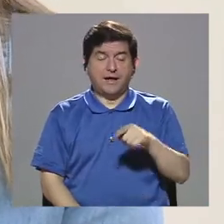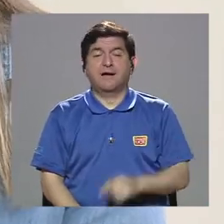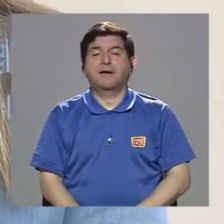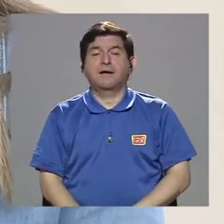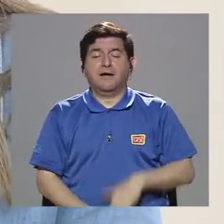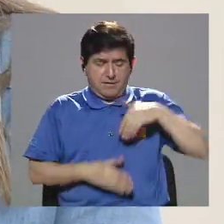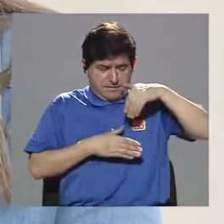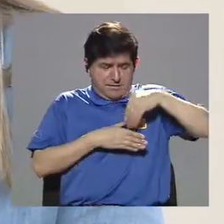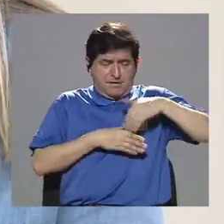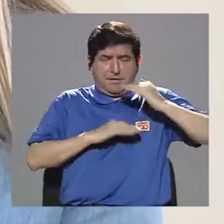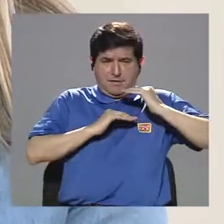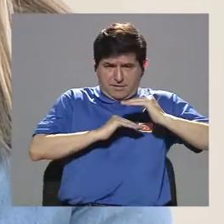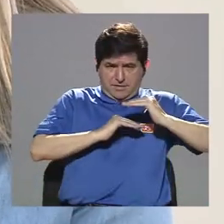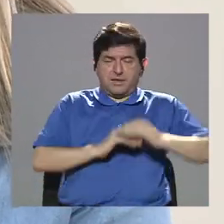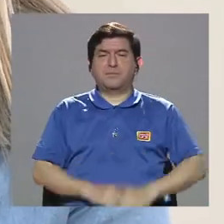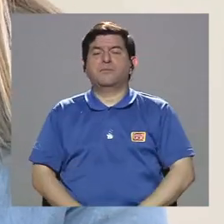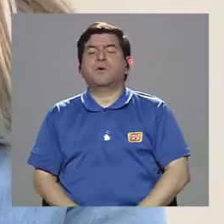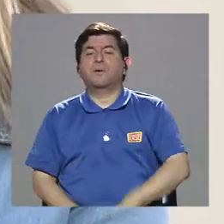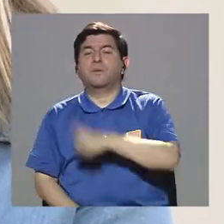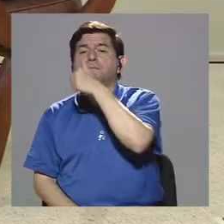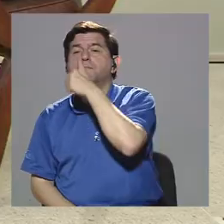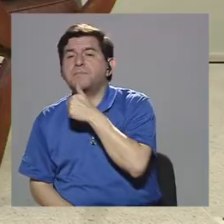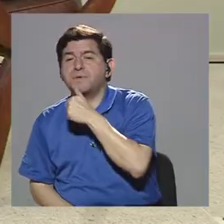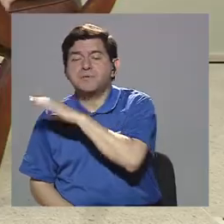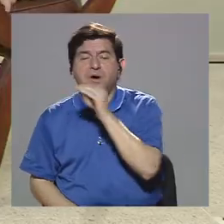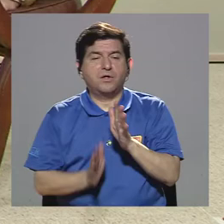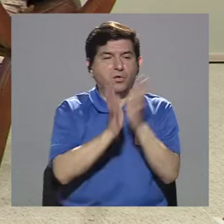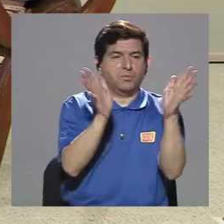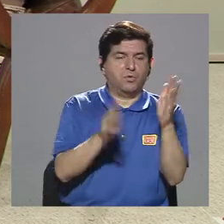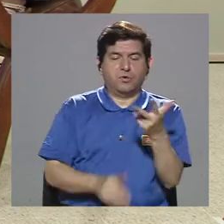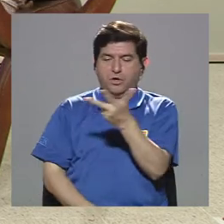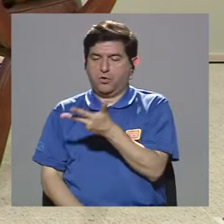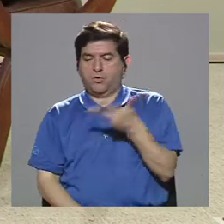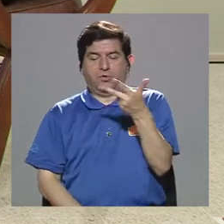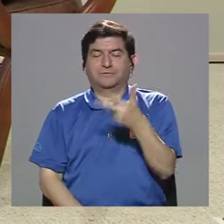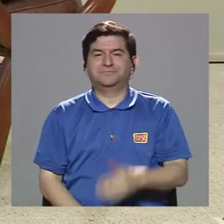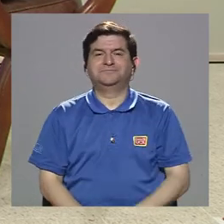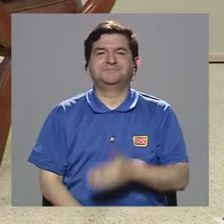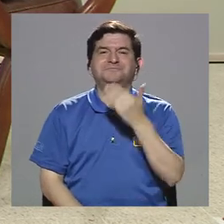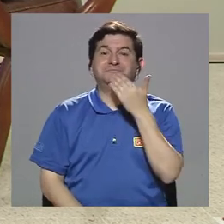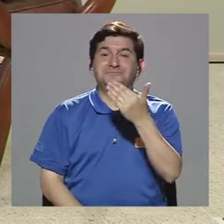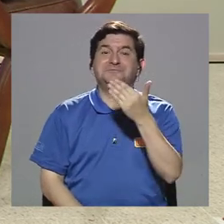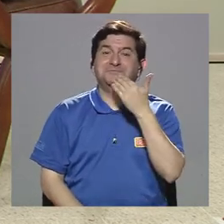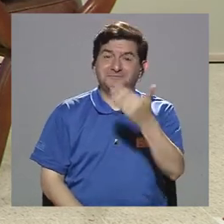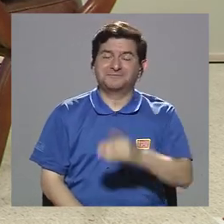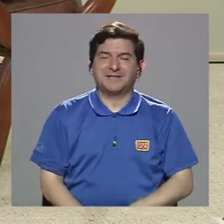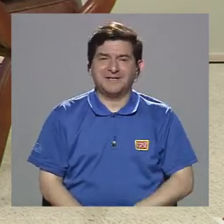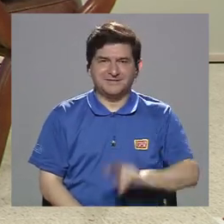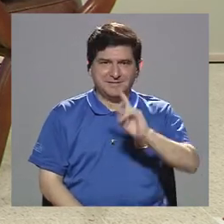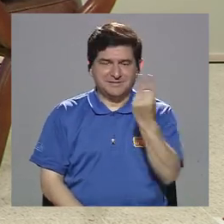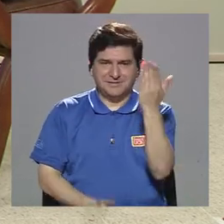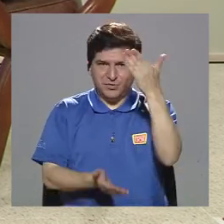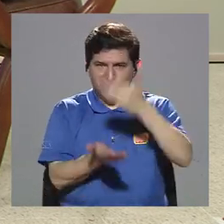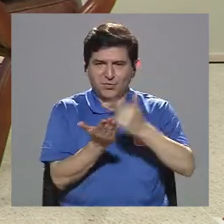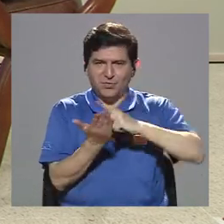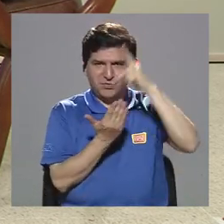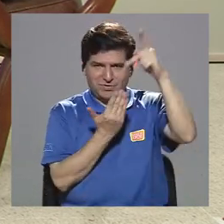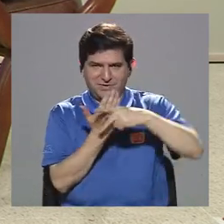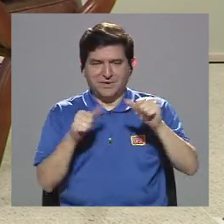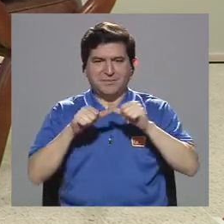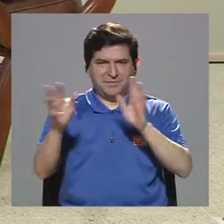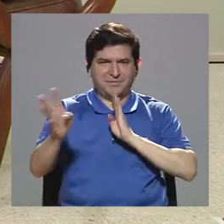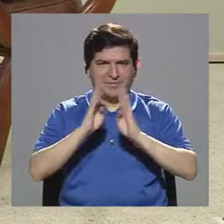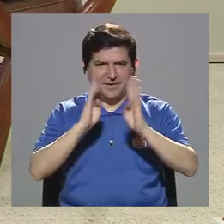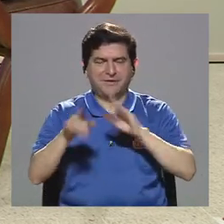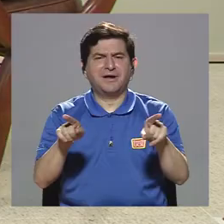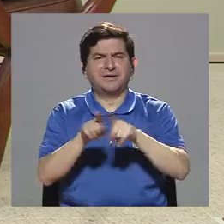lo privado y lo público. Bueno, muchas gracias. Vamos a hacer entonces nuestra segunda pausa del programa, vamos a seguir conversando, tal vez